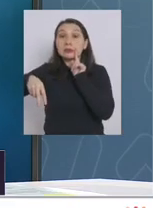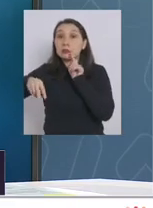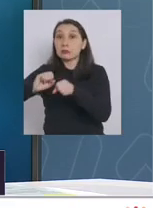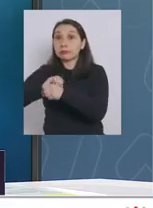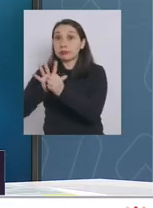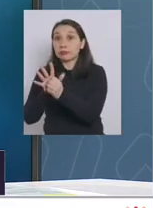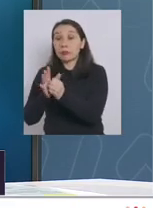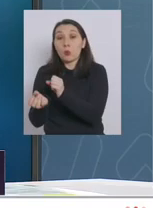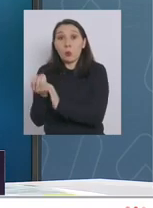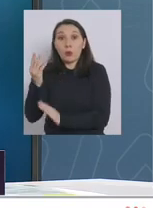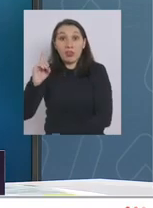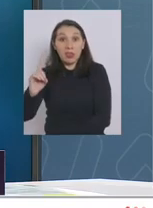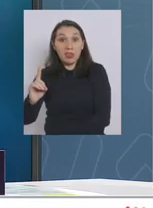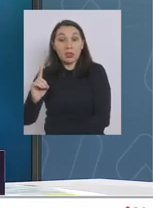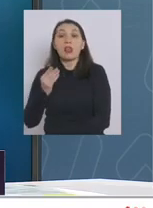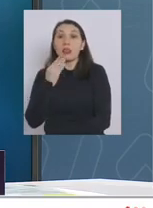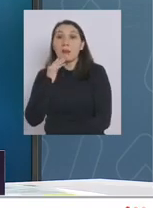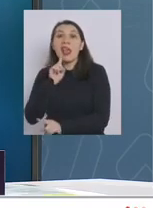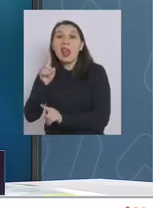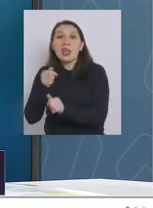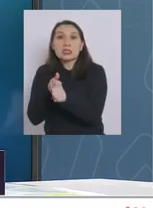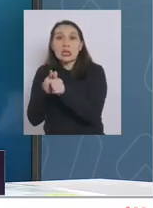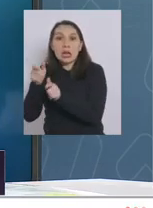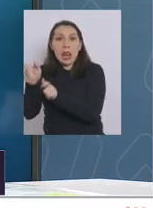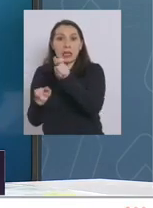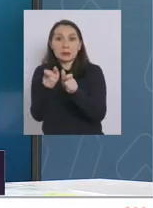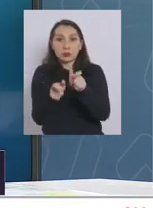la variante Delta, sino que también todos sus contactos.